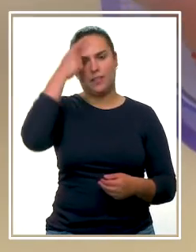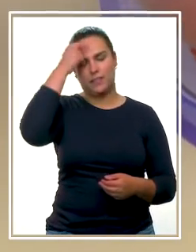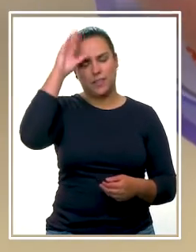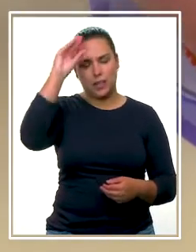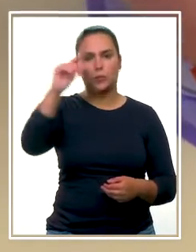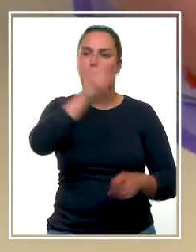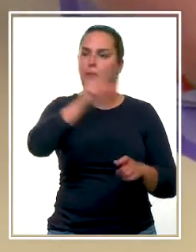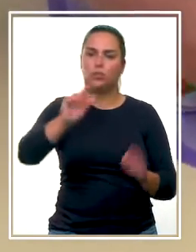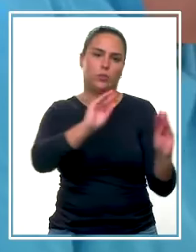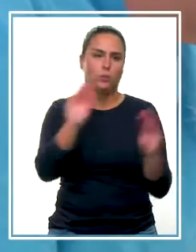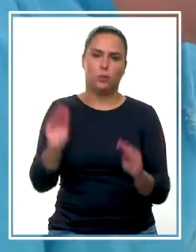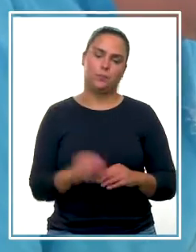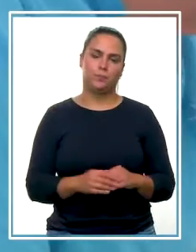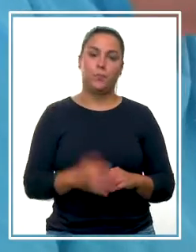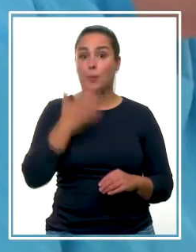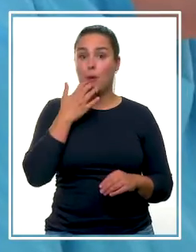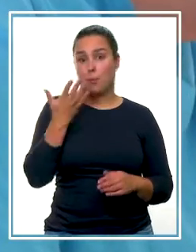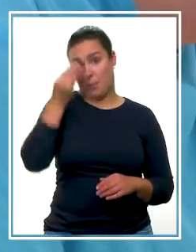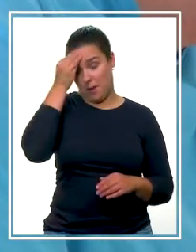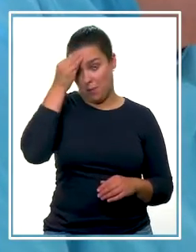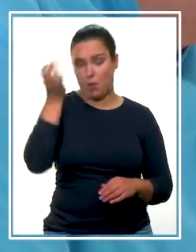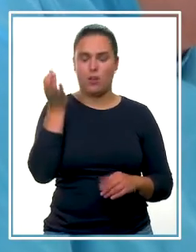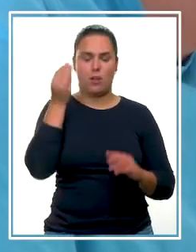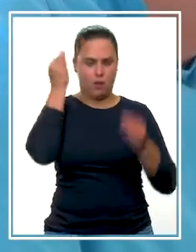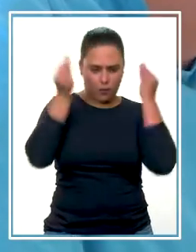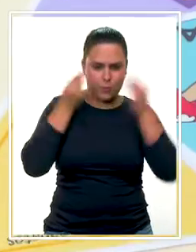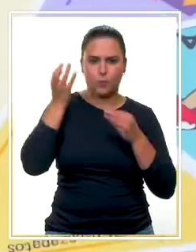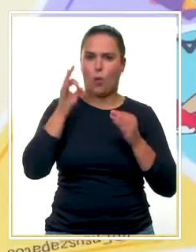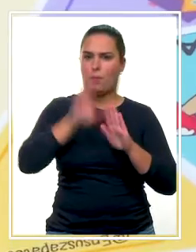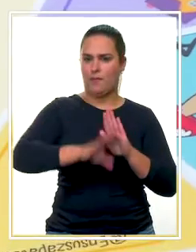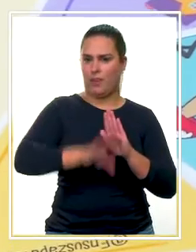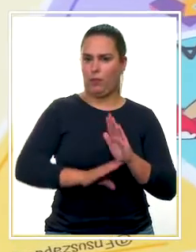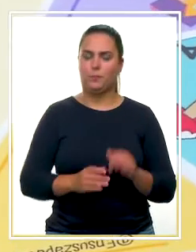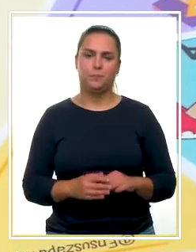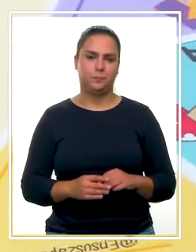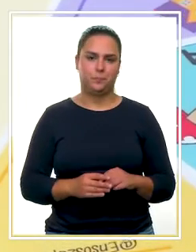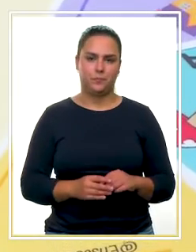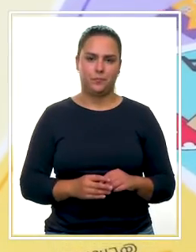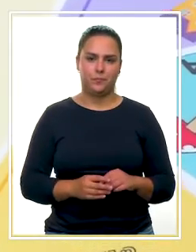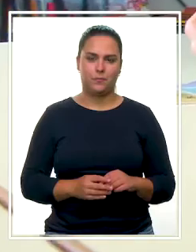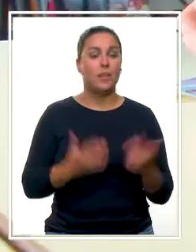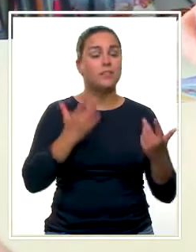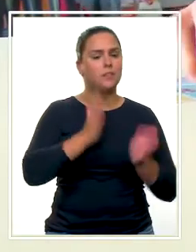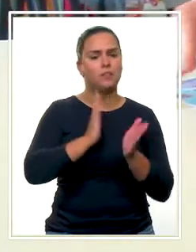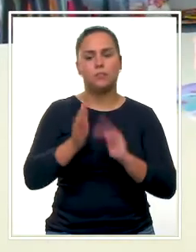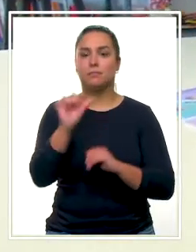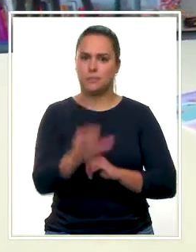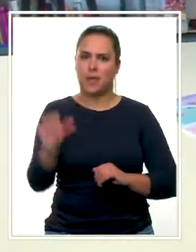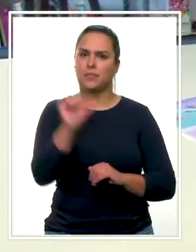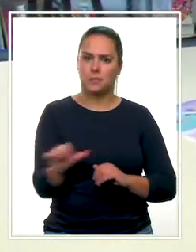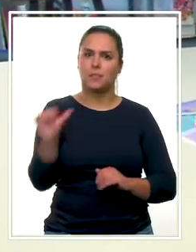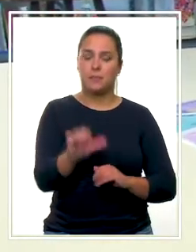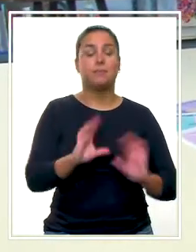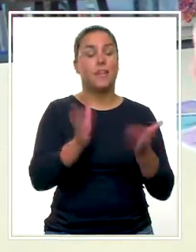intelectuales de cada persona, como pueden ser la memoria, el razonamiento o la planificación. A través de varias sesiones semanales,